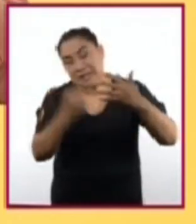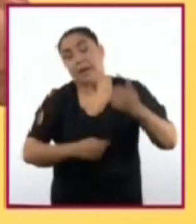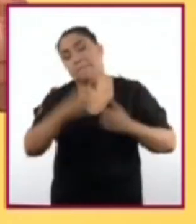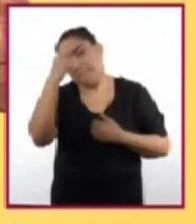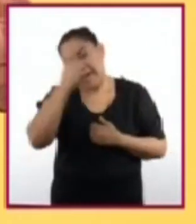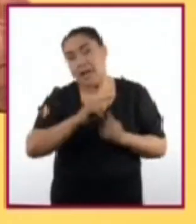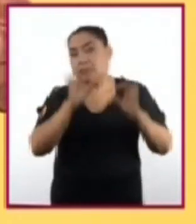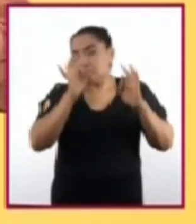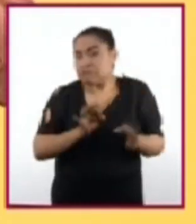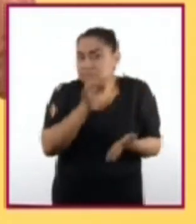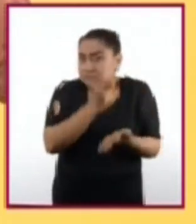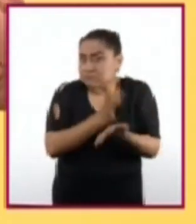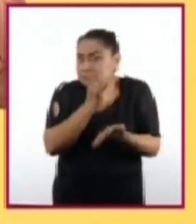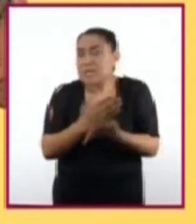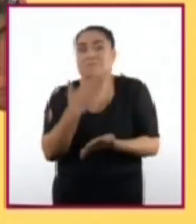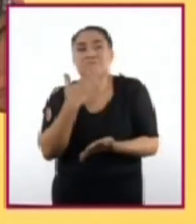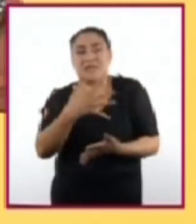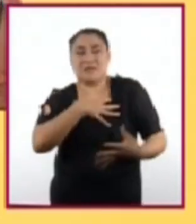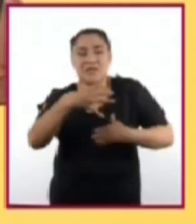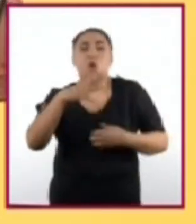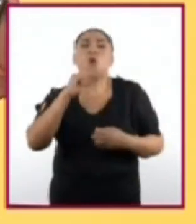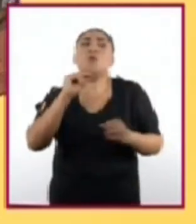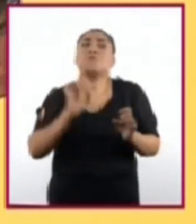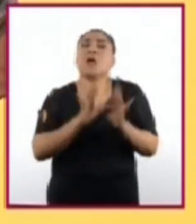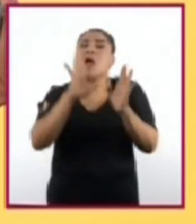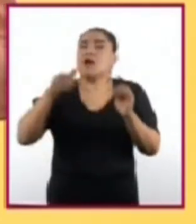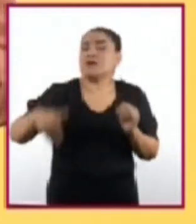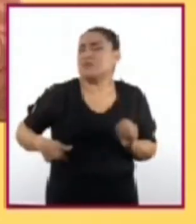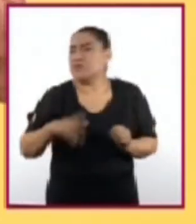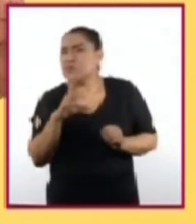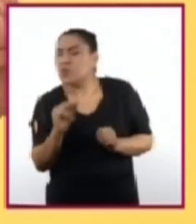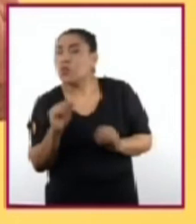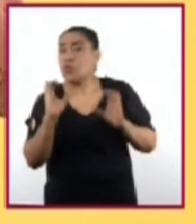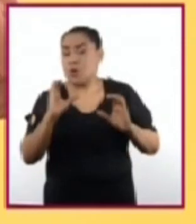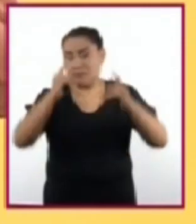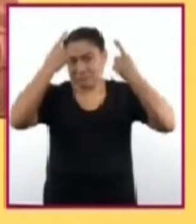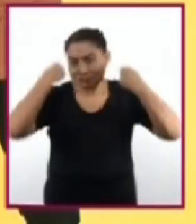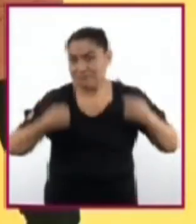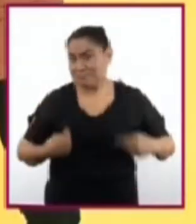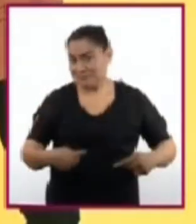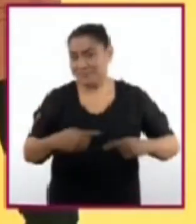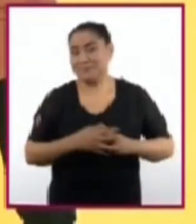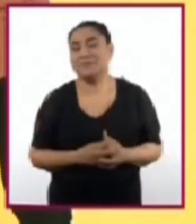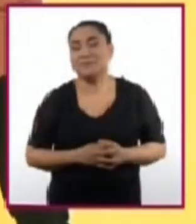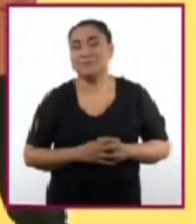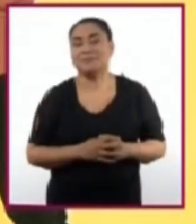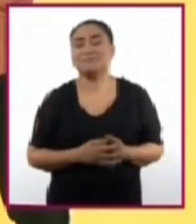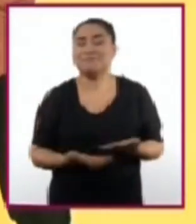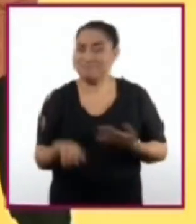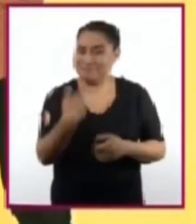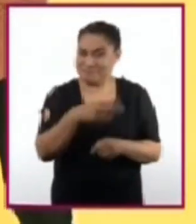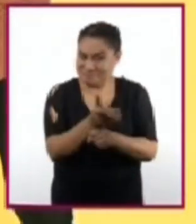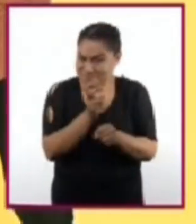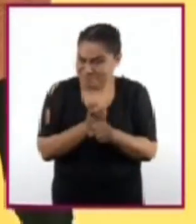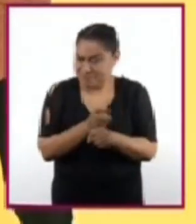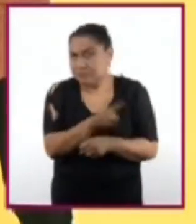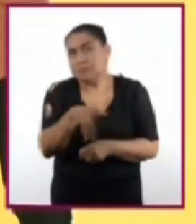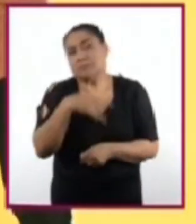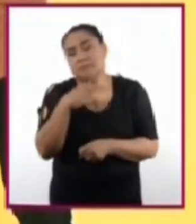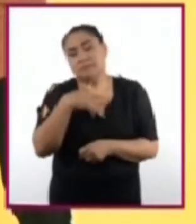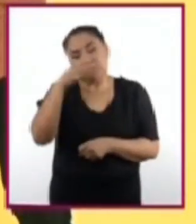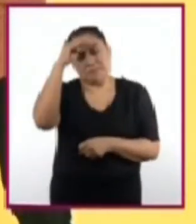adecuado diagnóstico como para evitar accidentes que pongan en riesgo nuestra integridad. Te invitamos a reflexionar.